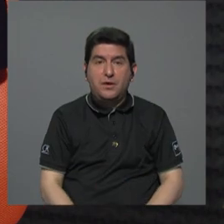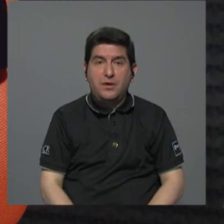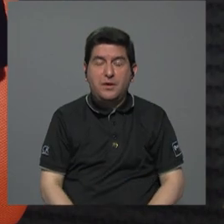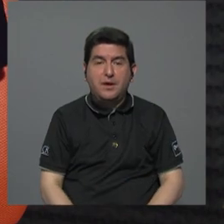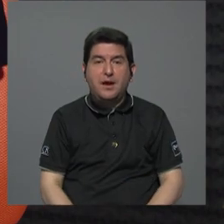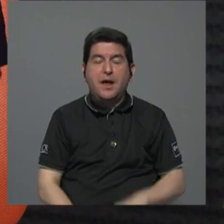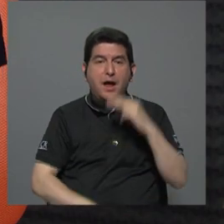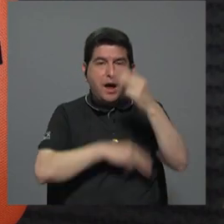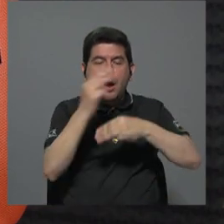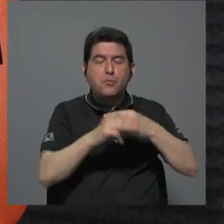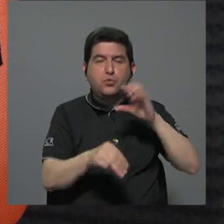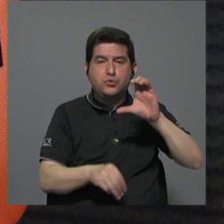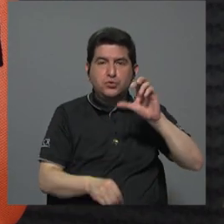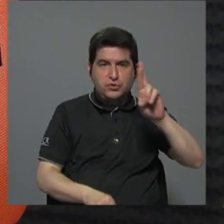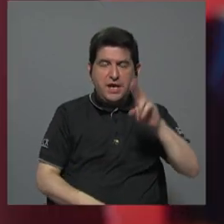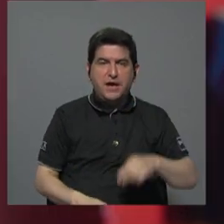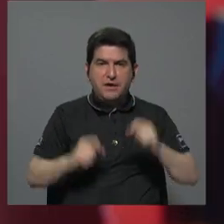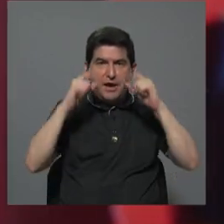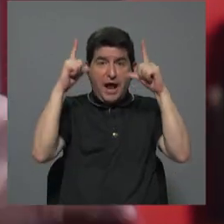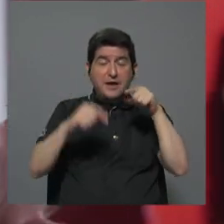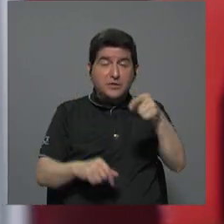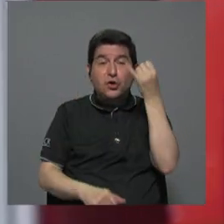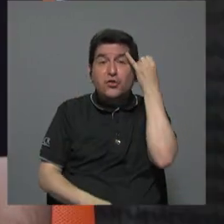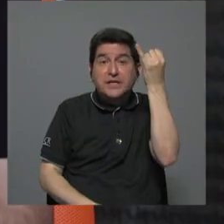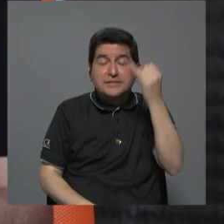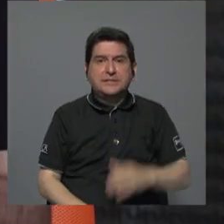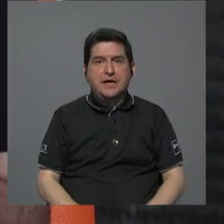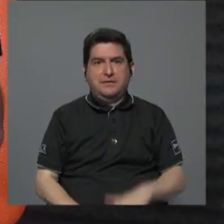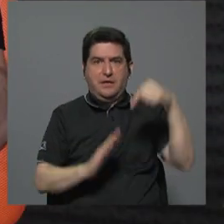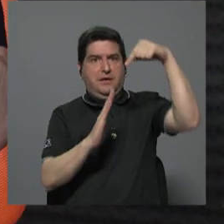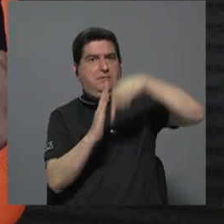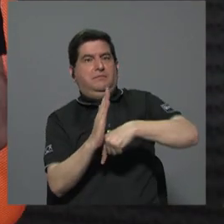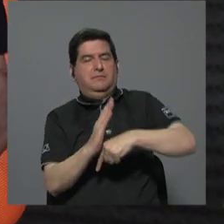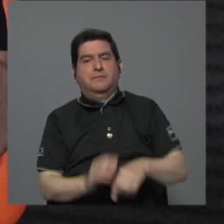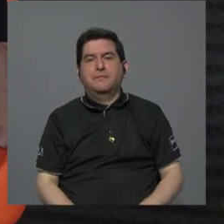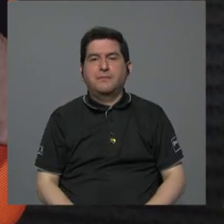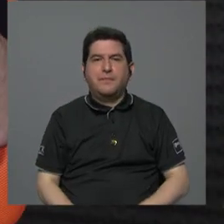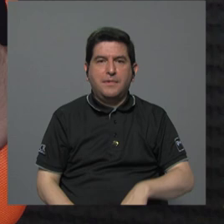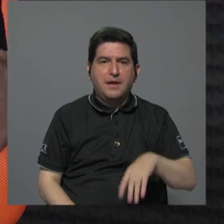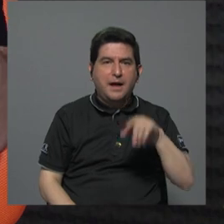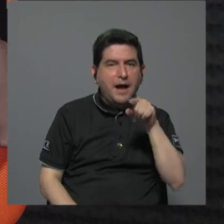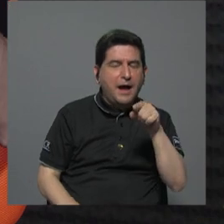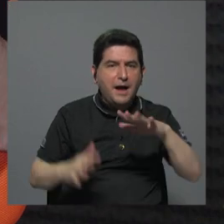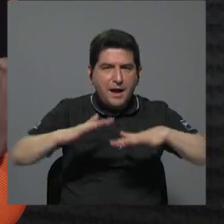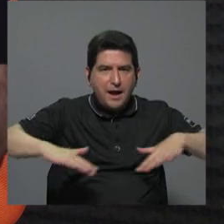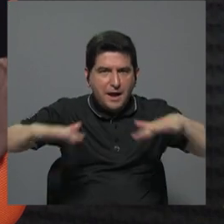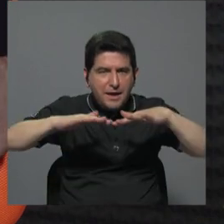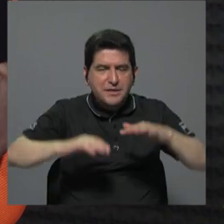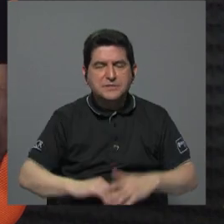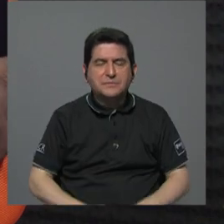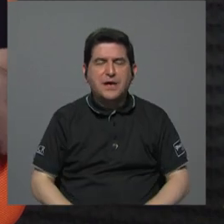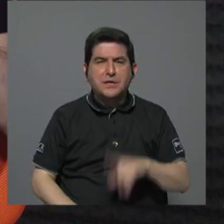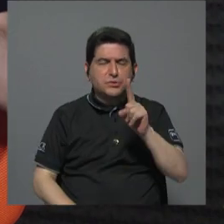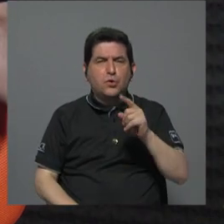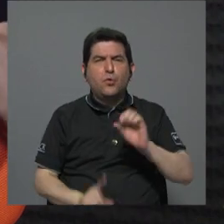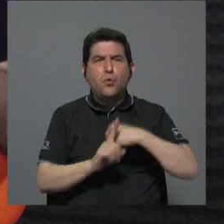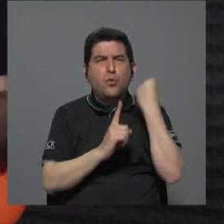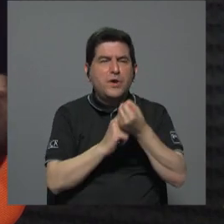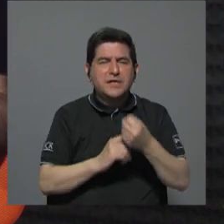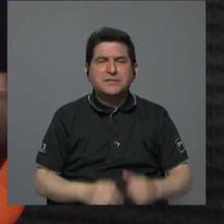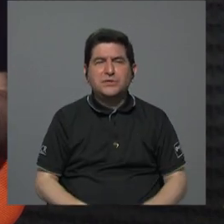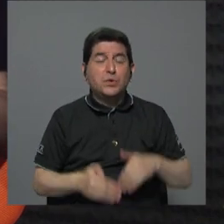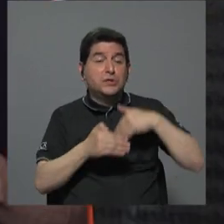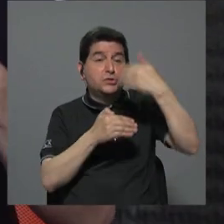Mundo CR alertó sobre esta conjetura extrema primero el medio está adelantando un escenario en